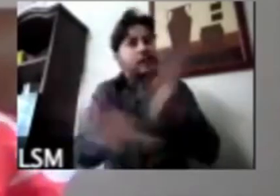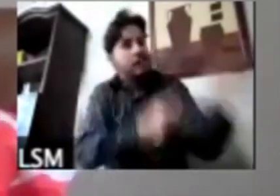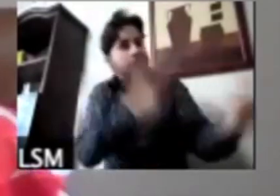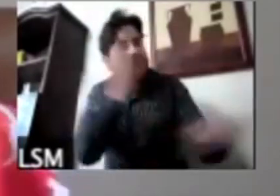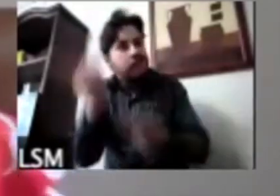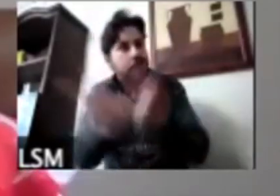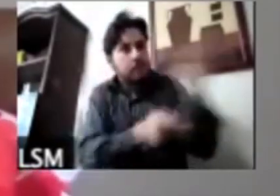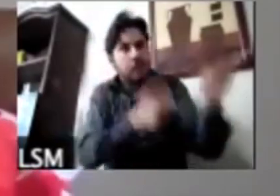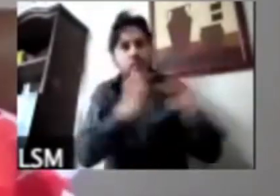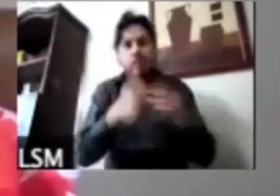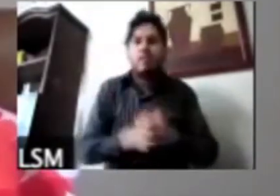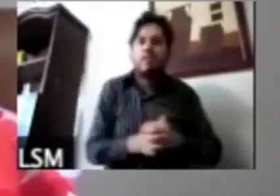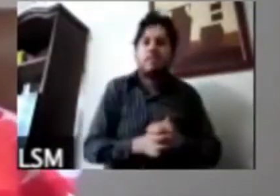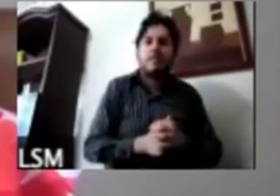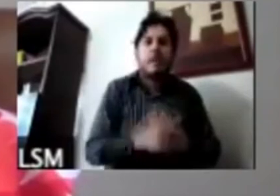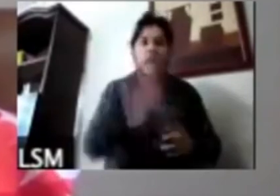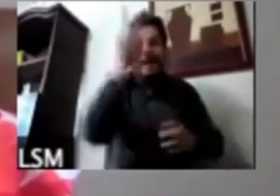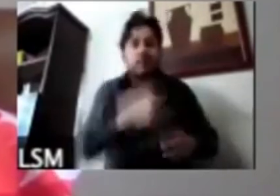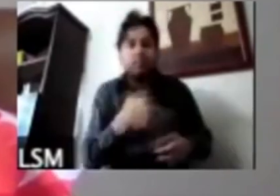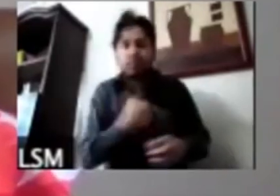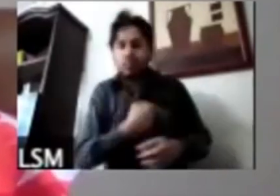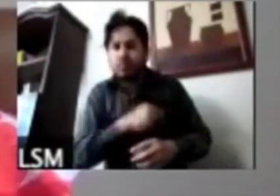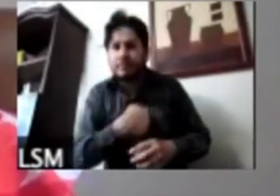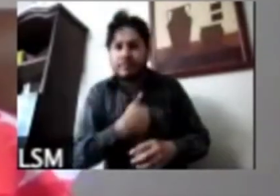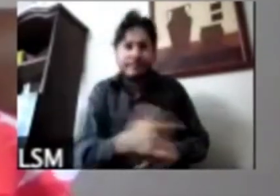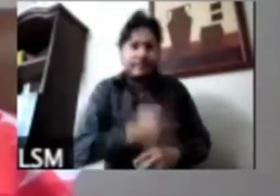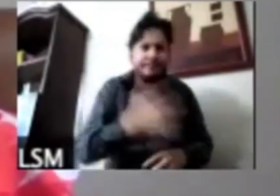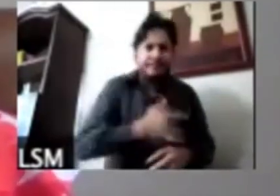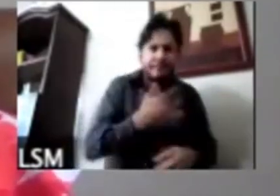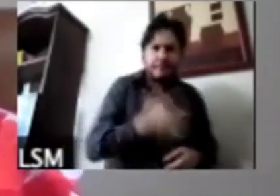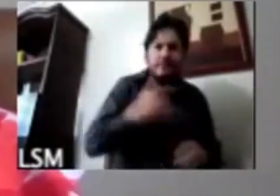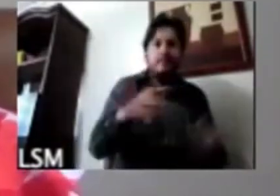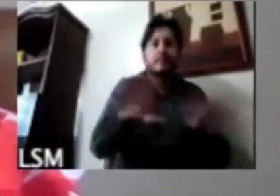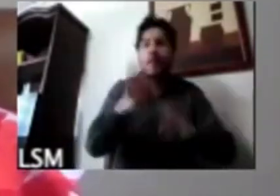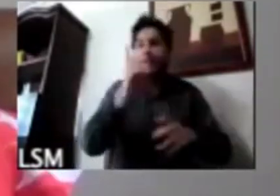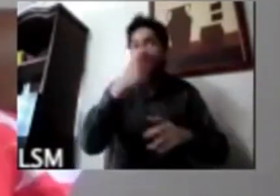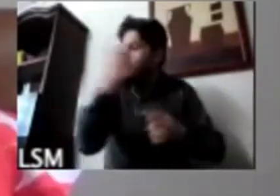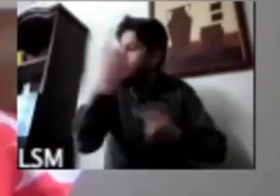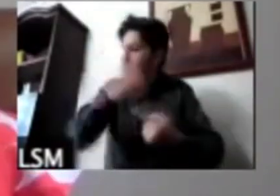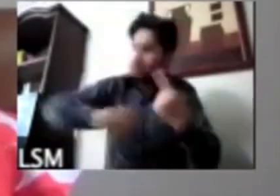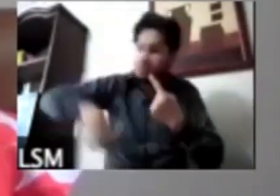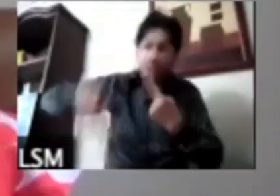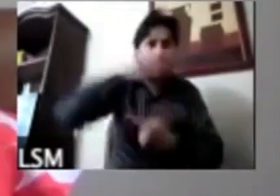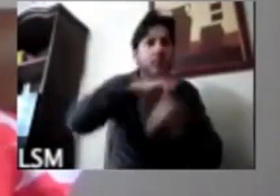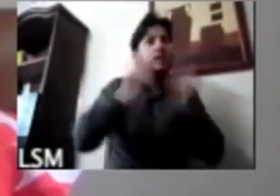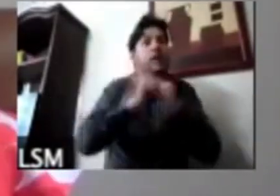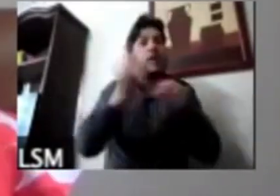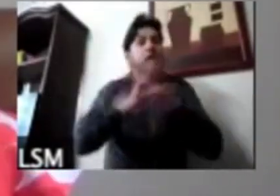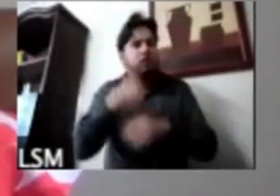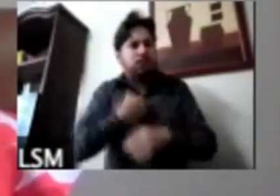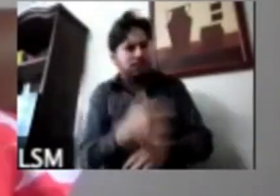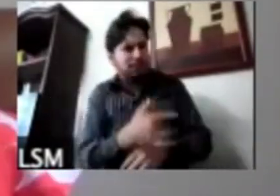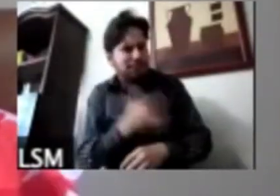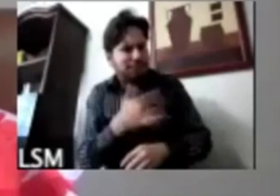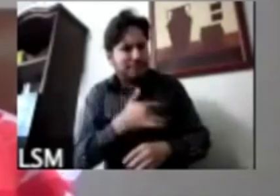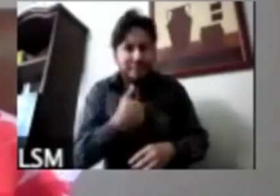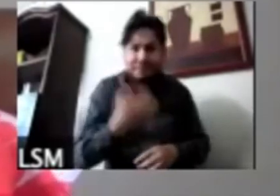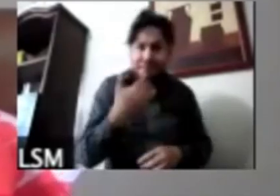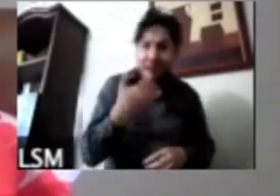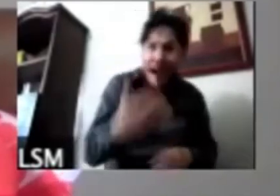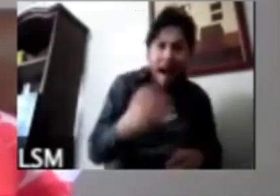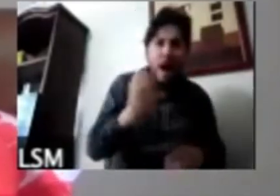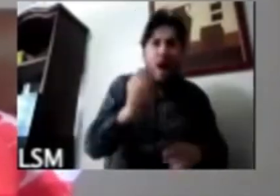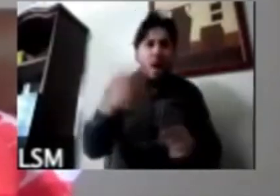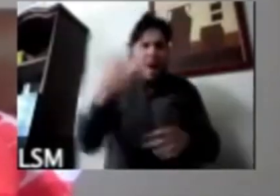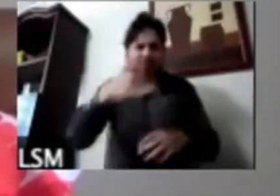nosotros planteamos este estudio porque como Roy bien decía los datos se hacen obsoletos muy rápidamente vamos a estar levantando